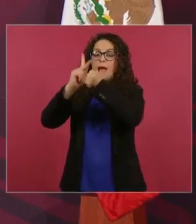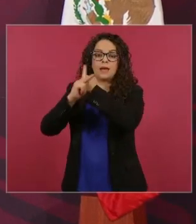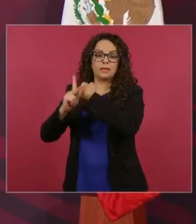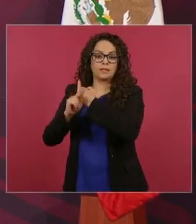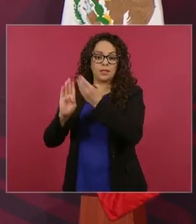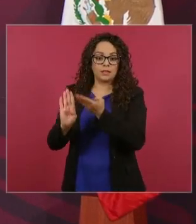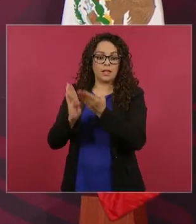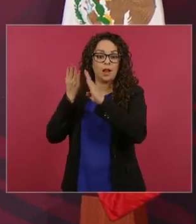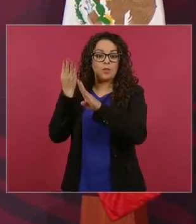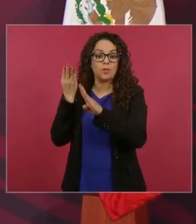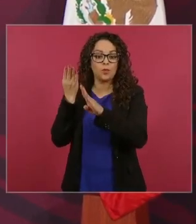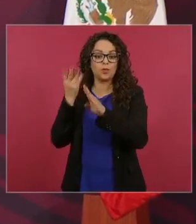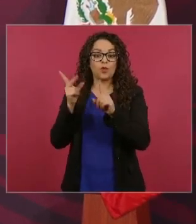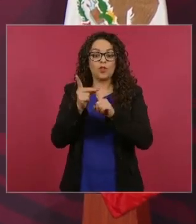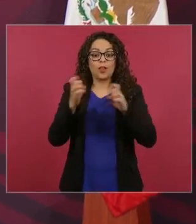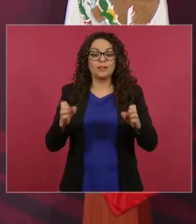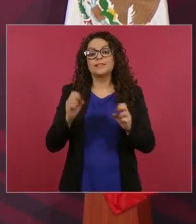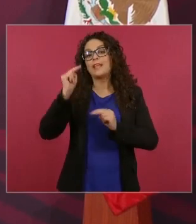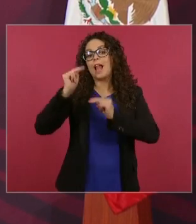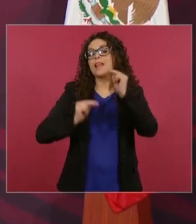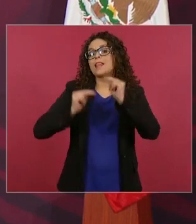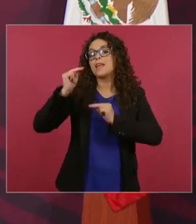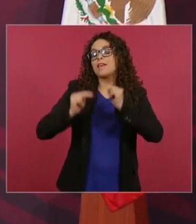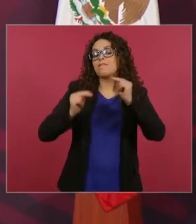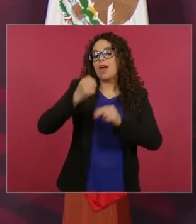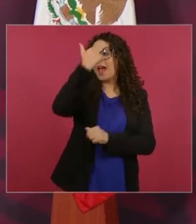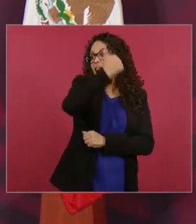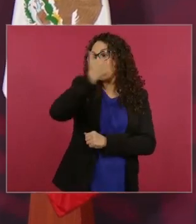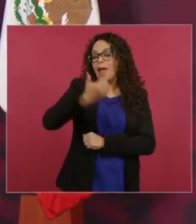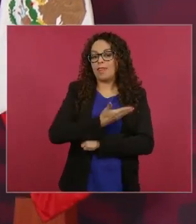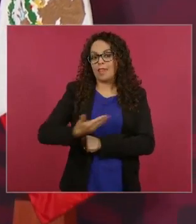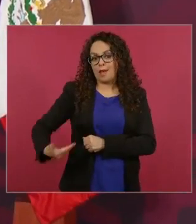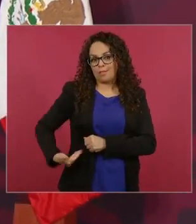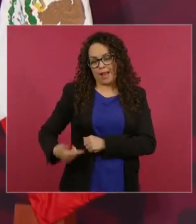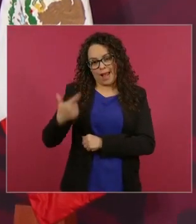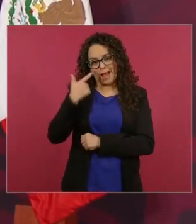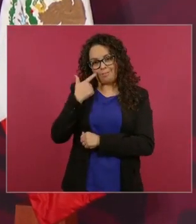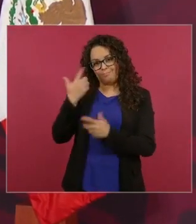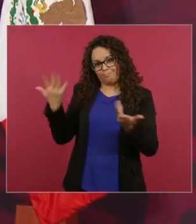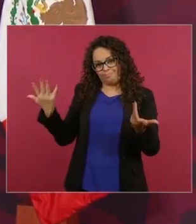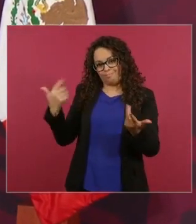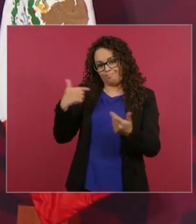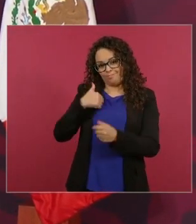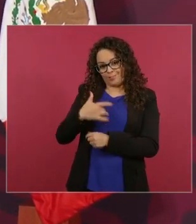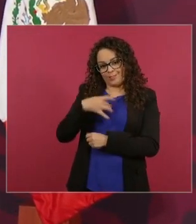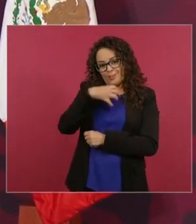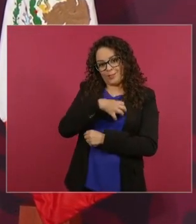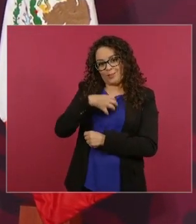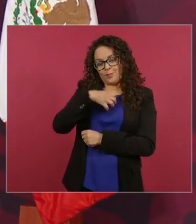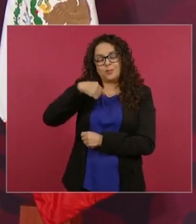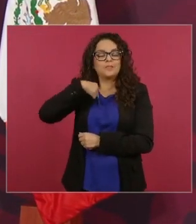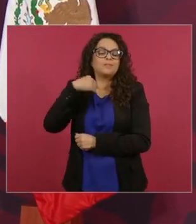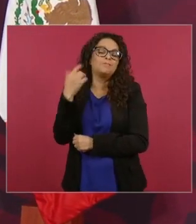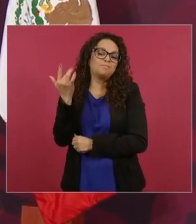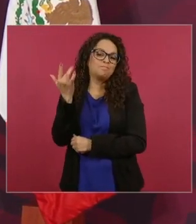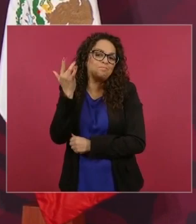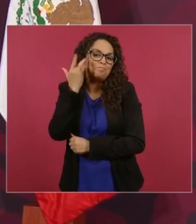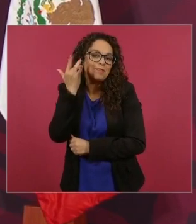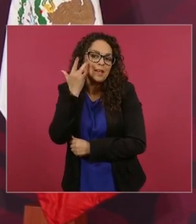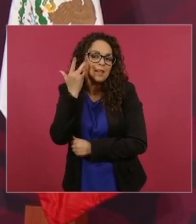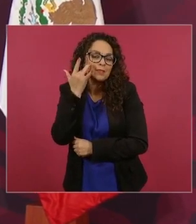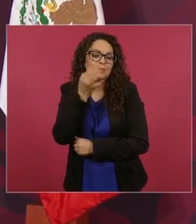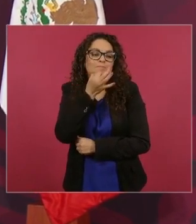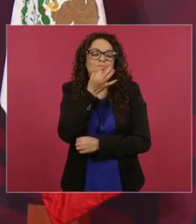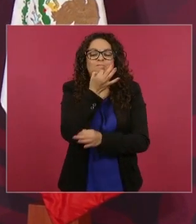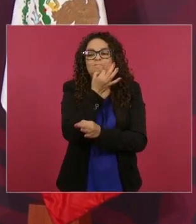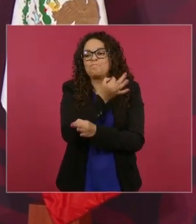y déjenme presumir ¿saben por qué? porque esto es por la gente que